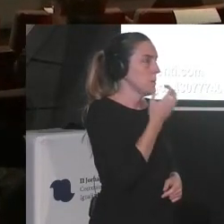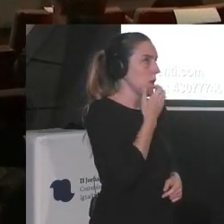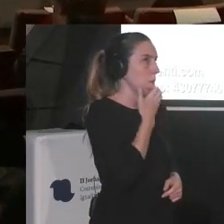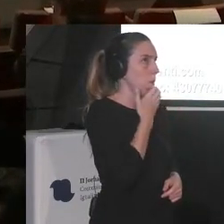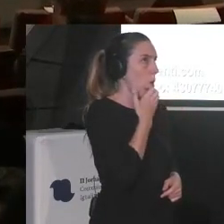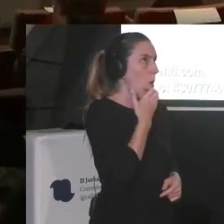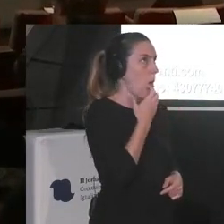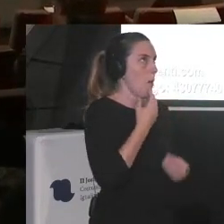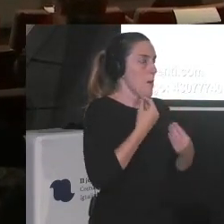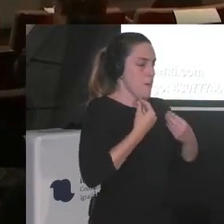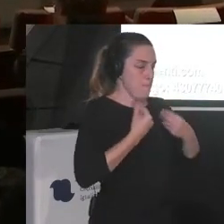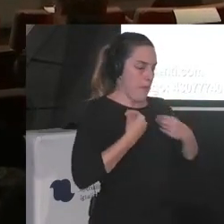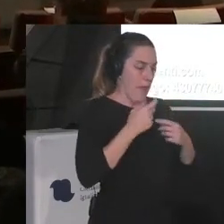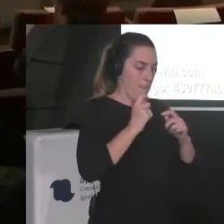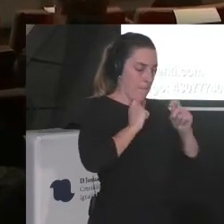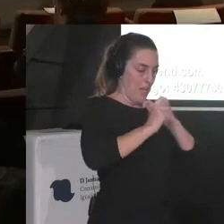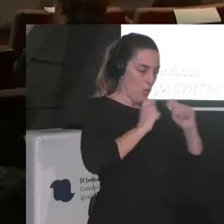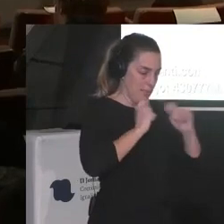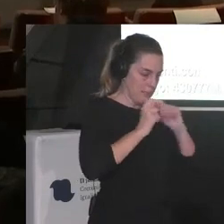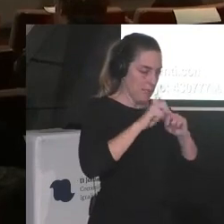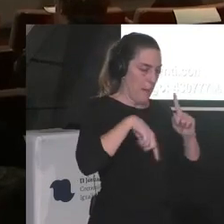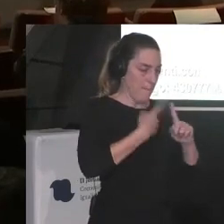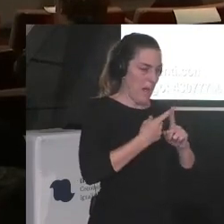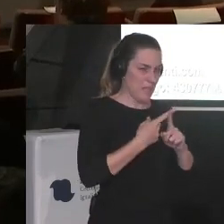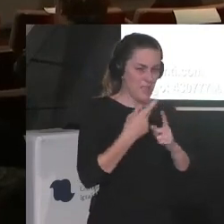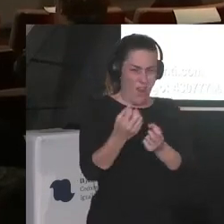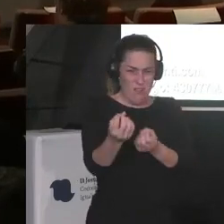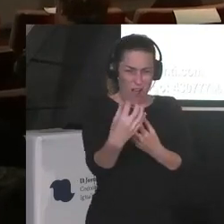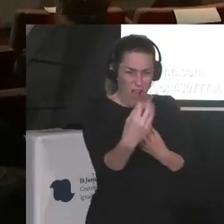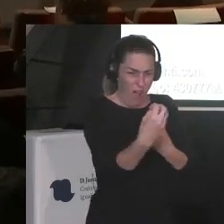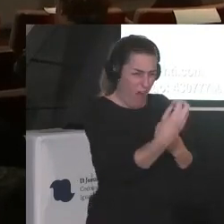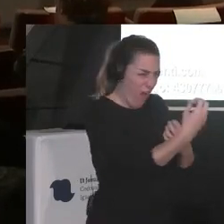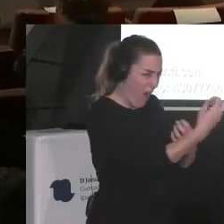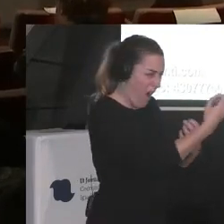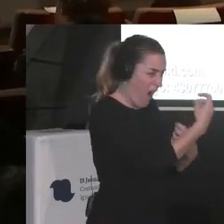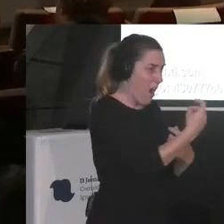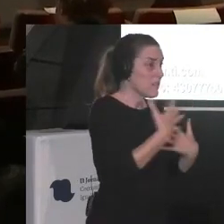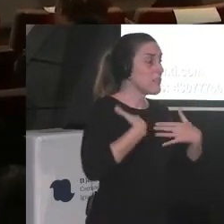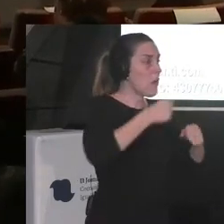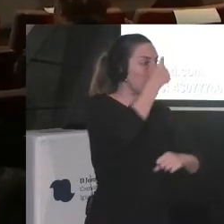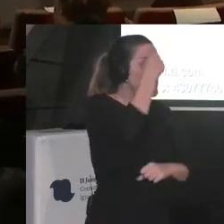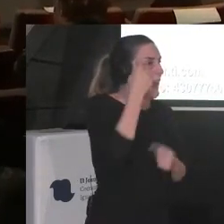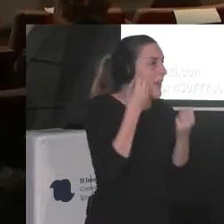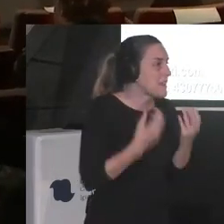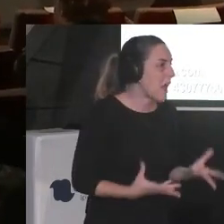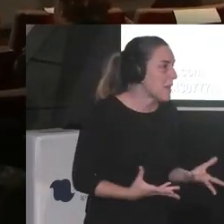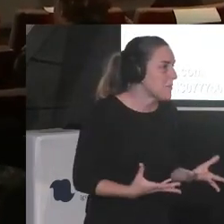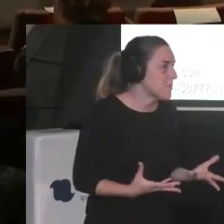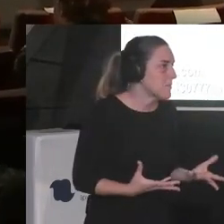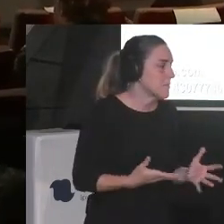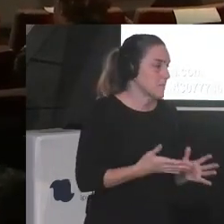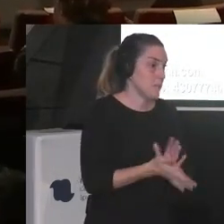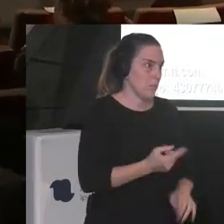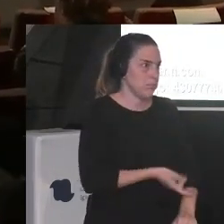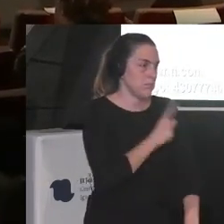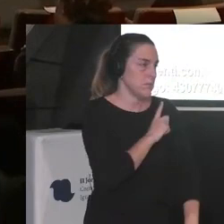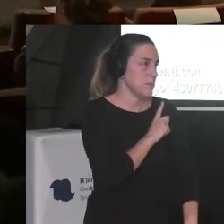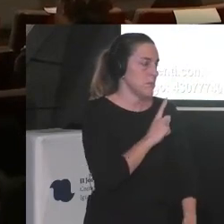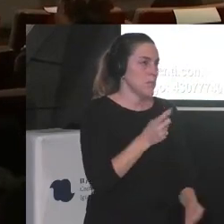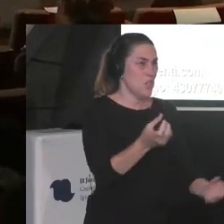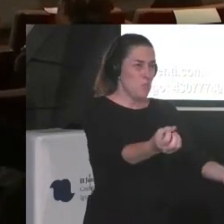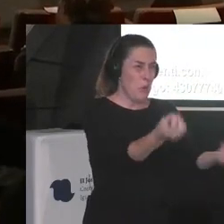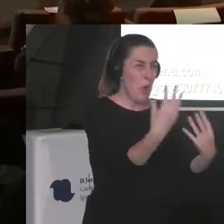y estar todo el día sobreinformada? ¿cómo es tu salud mental? o sea ¿cómo sobrellevas toda esa